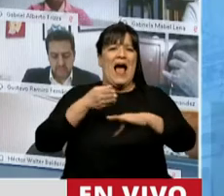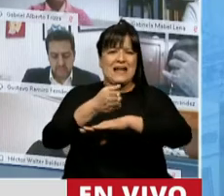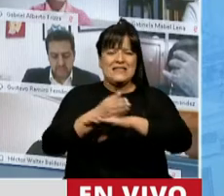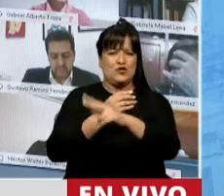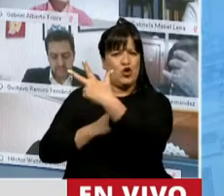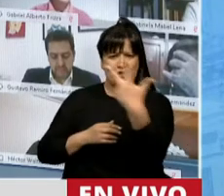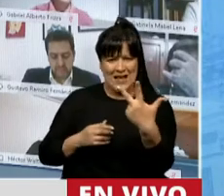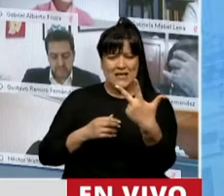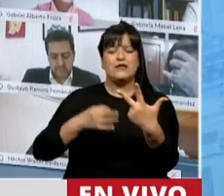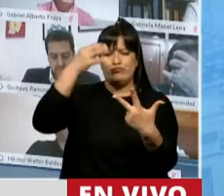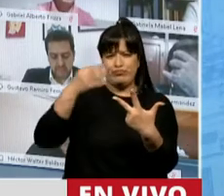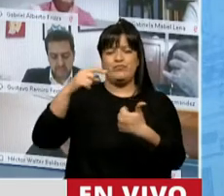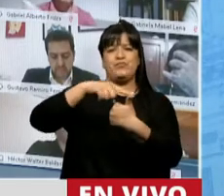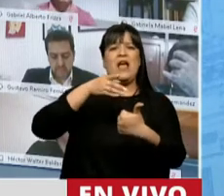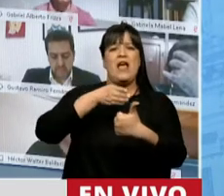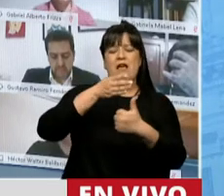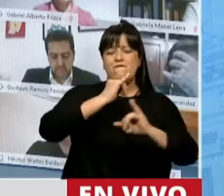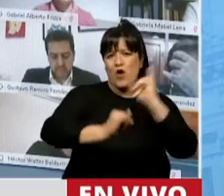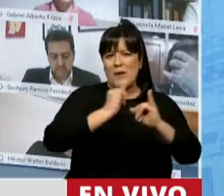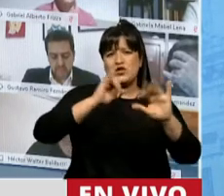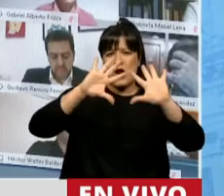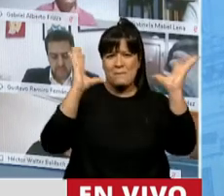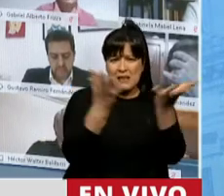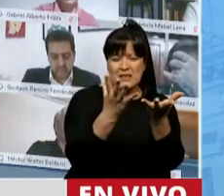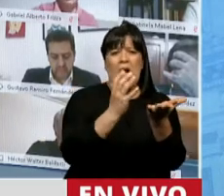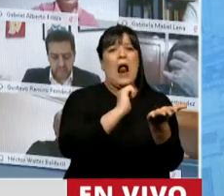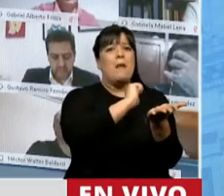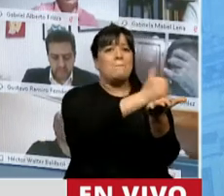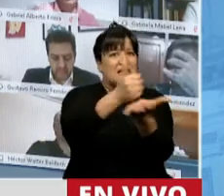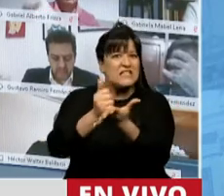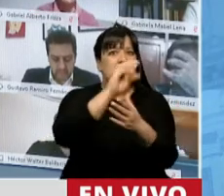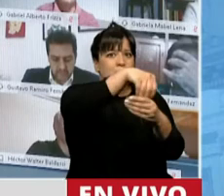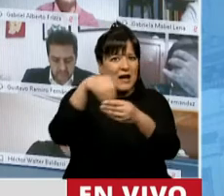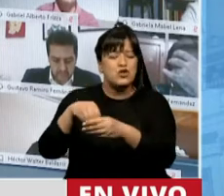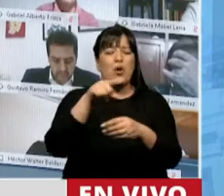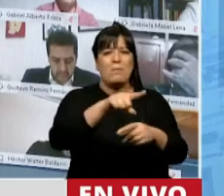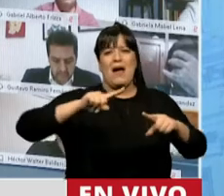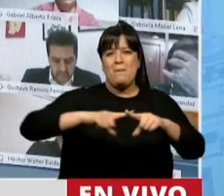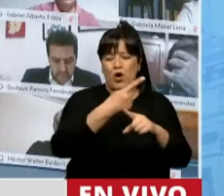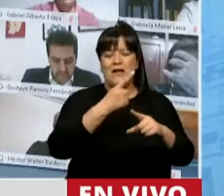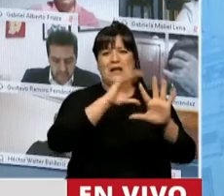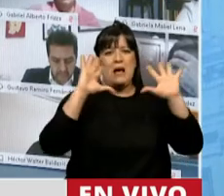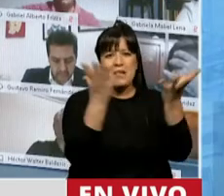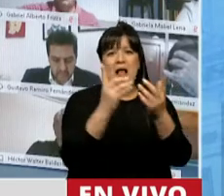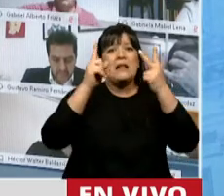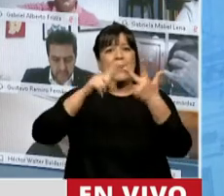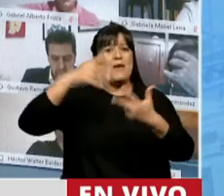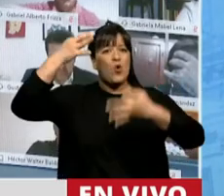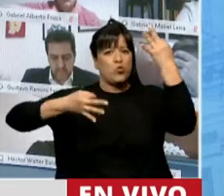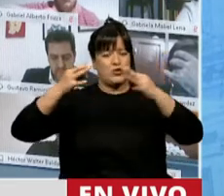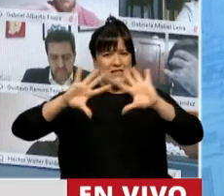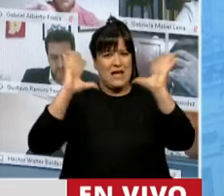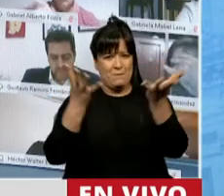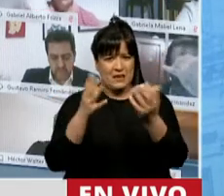a la información ambiental, a la participación en las políticas ambientales y a la justicia ambiental. Y también se ha dicho acá,